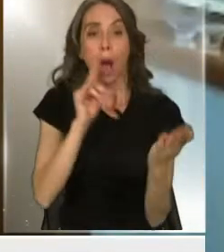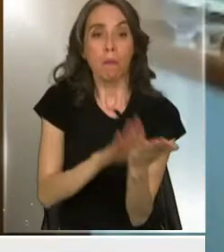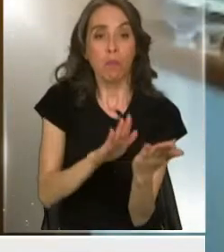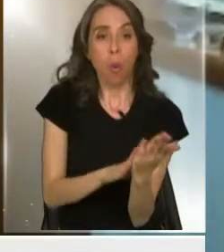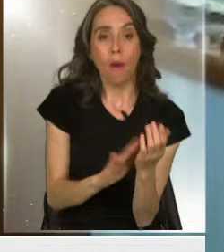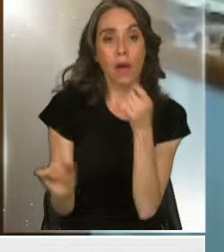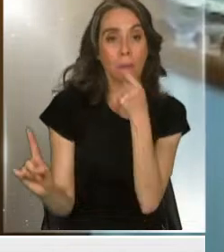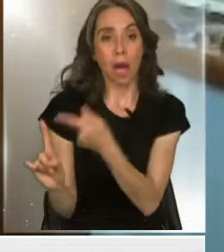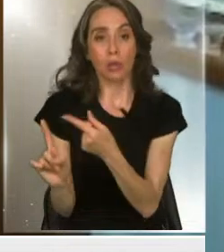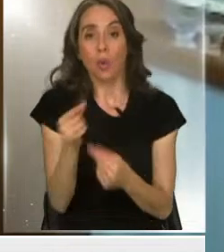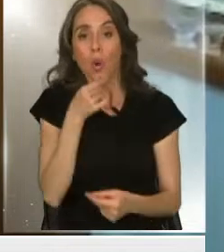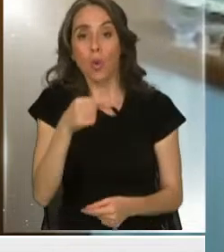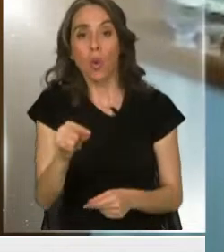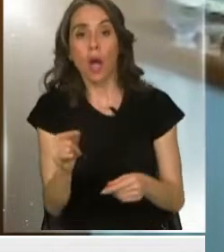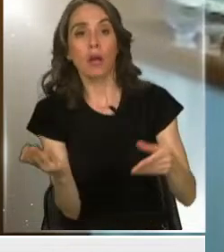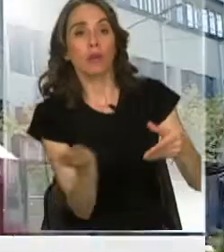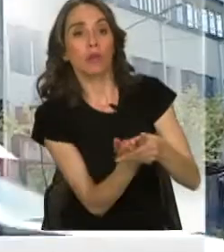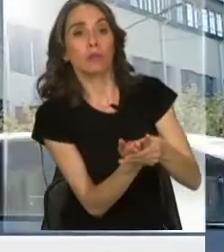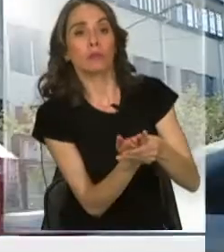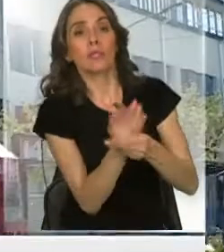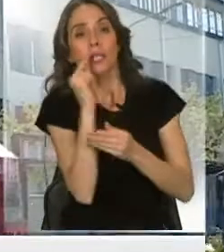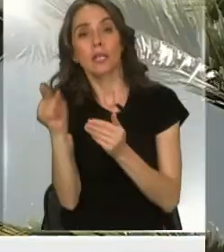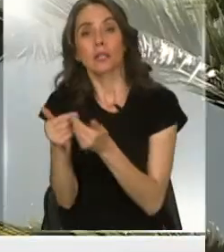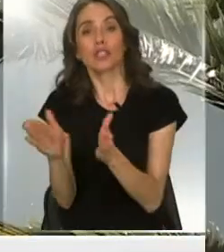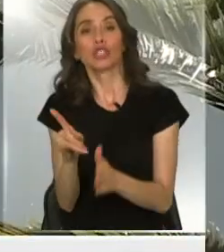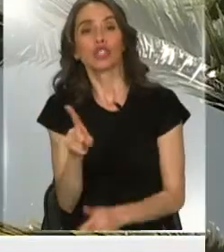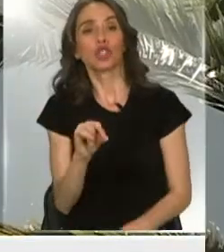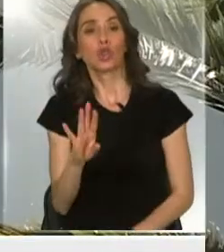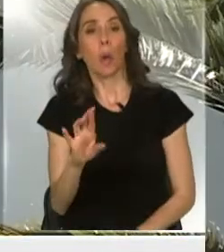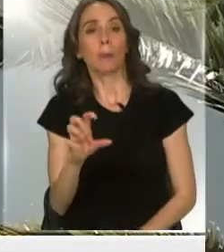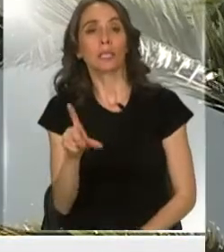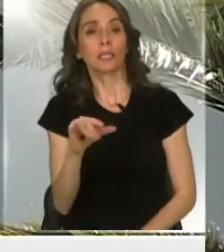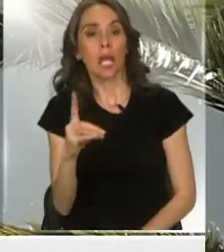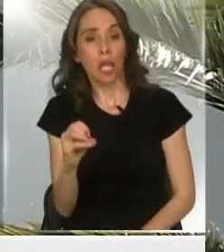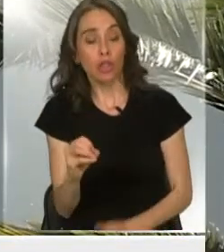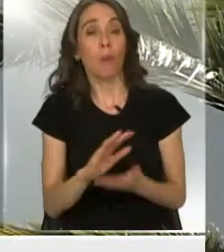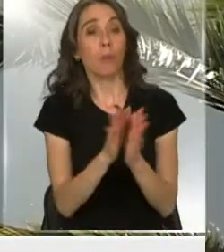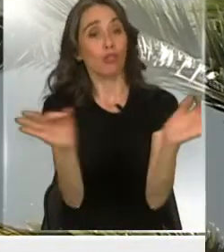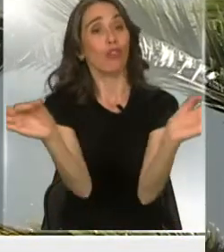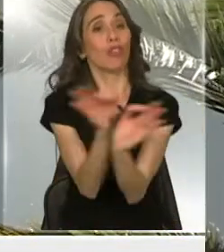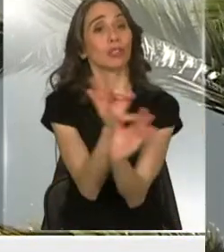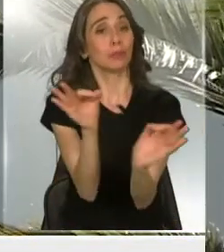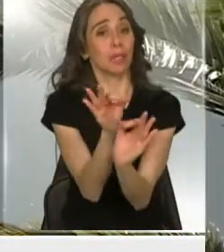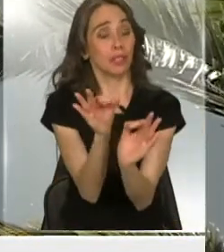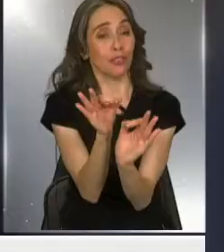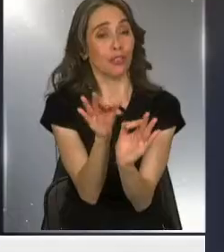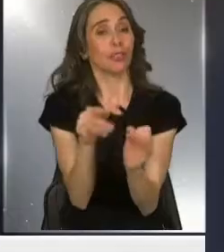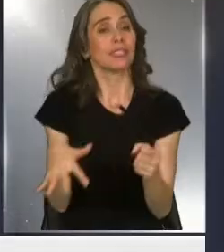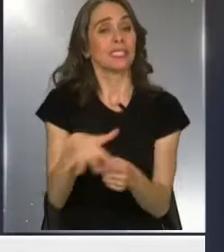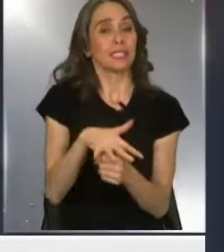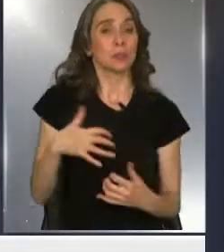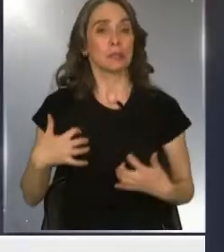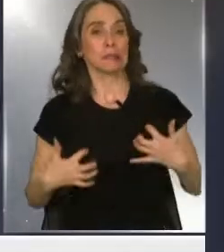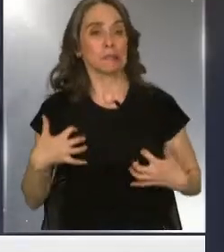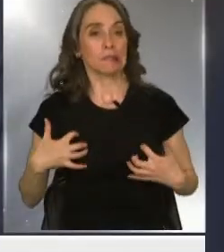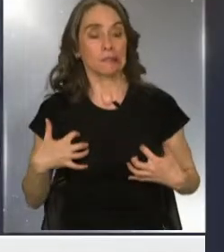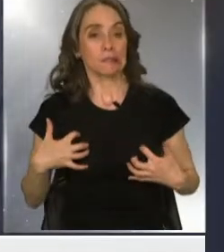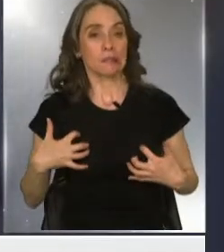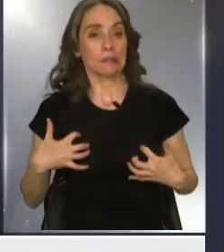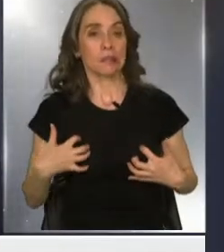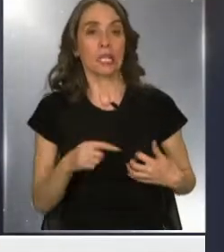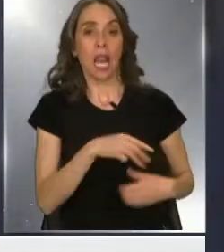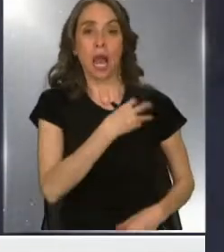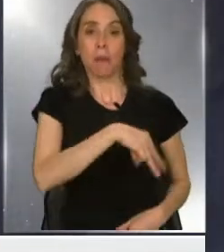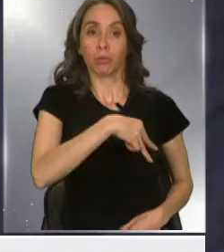muy pronto termine siendo sobreseído. Es por todo lo anterior que la situación incomoda al interior de la